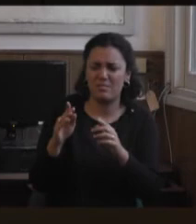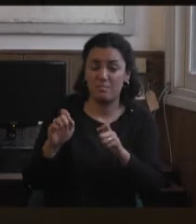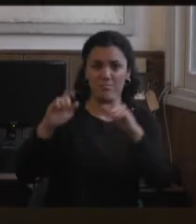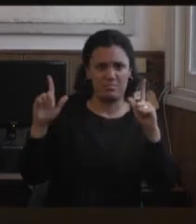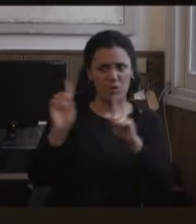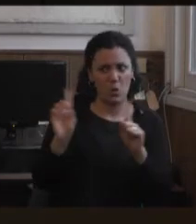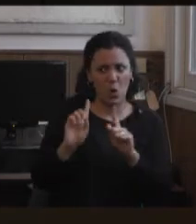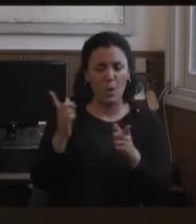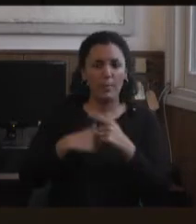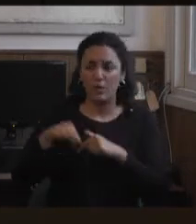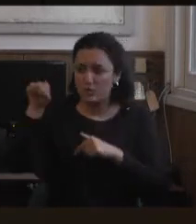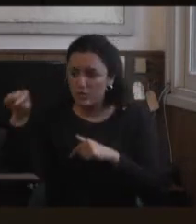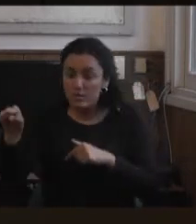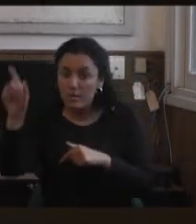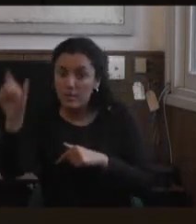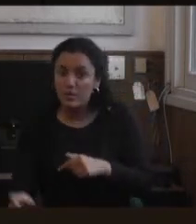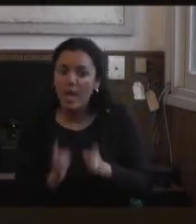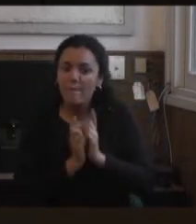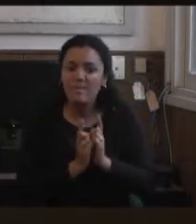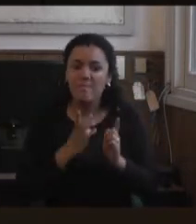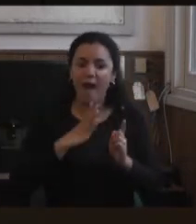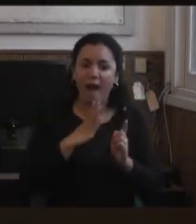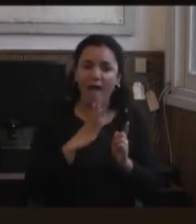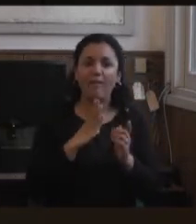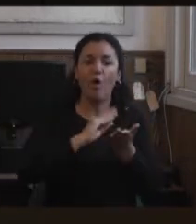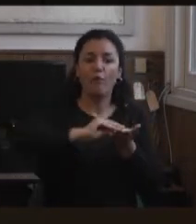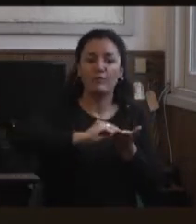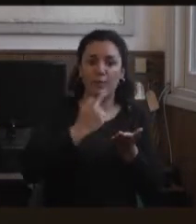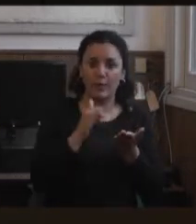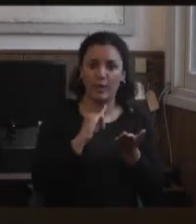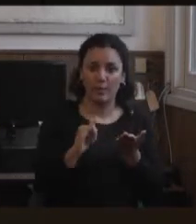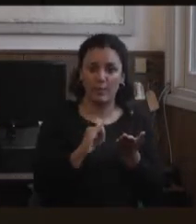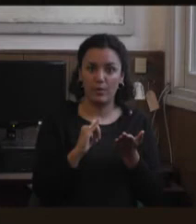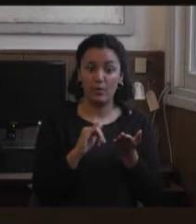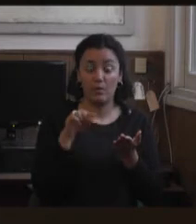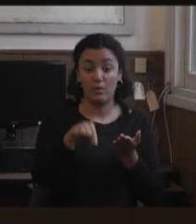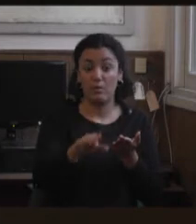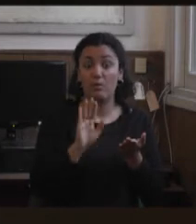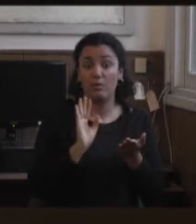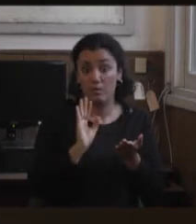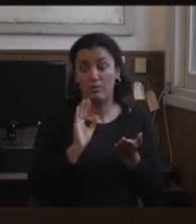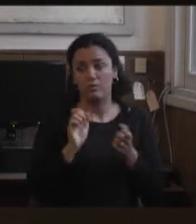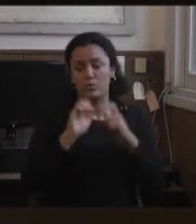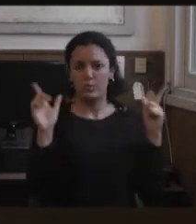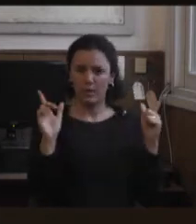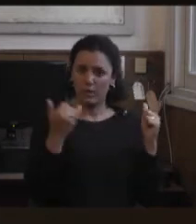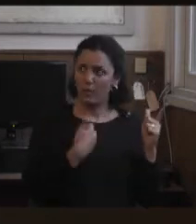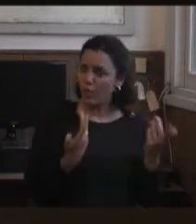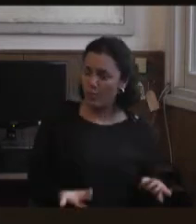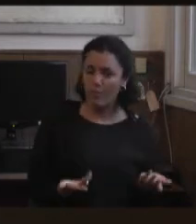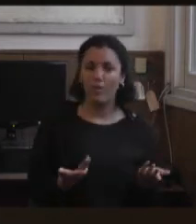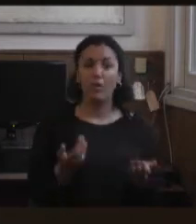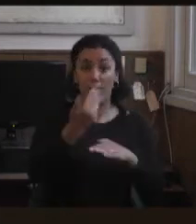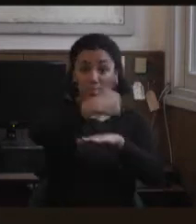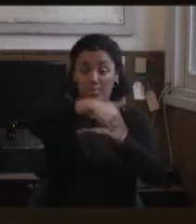biblioteca, seguramente diríamos, mirá vos qué bien. Y eso también es un ejercicio que tenemos que hacer. En nuestro imaginario